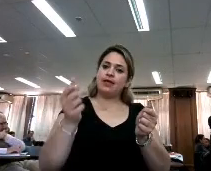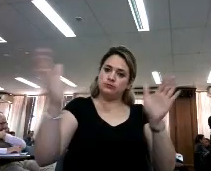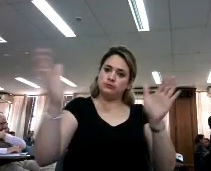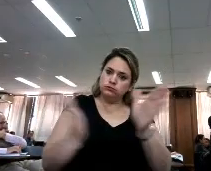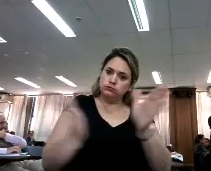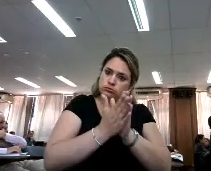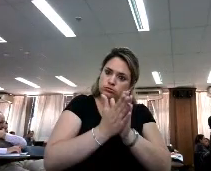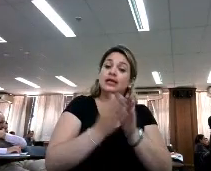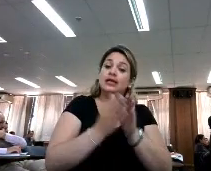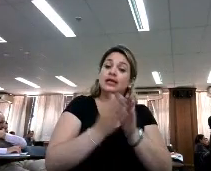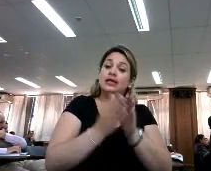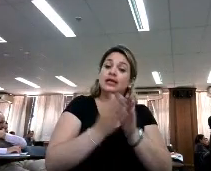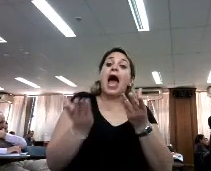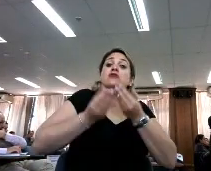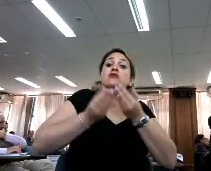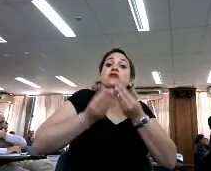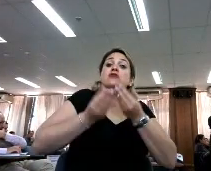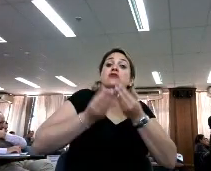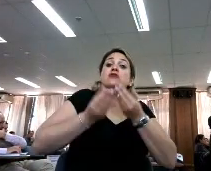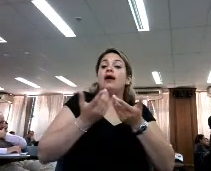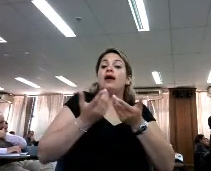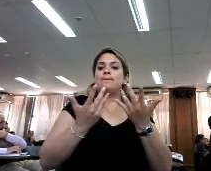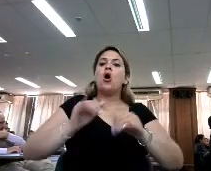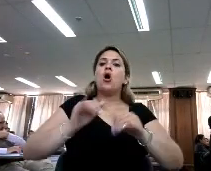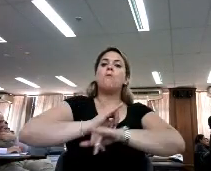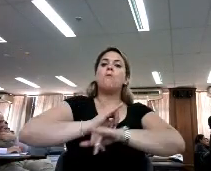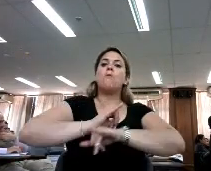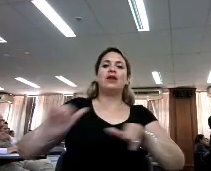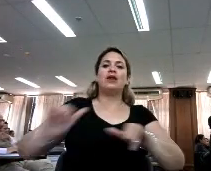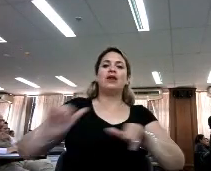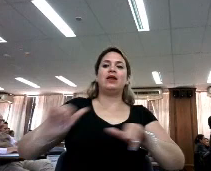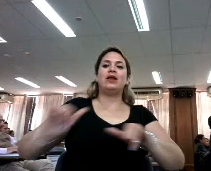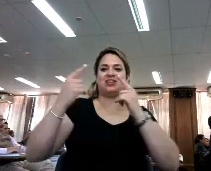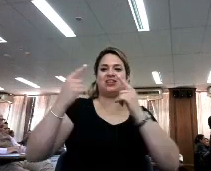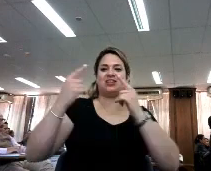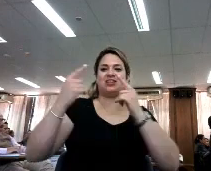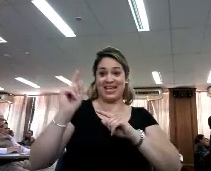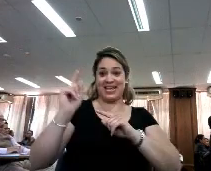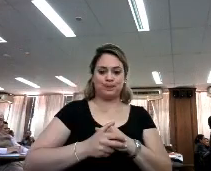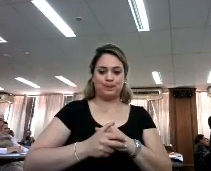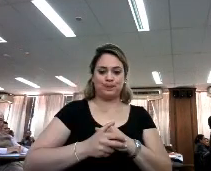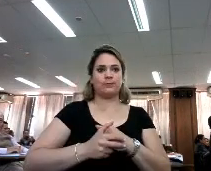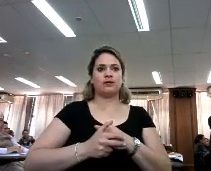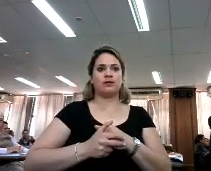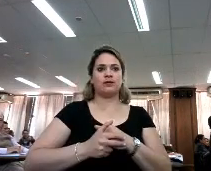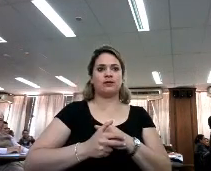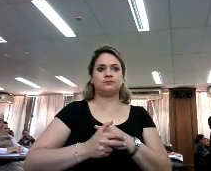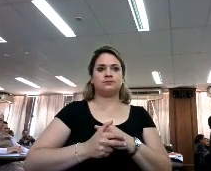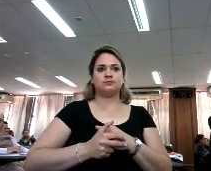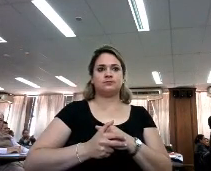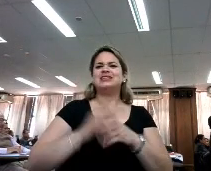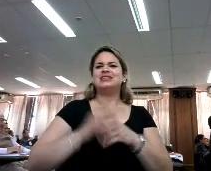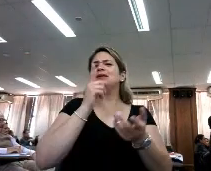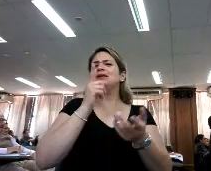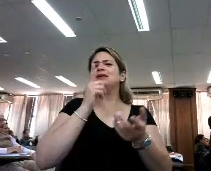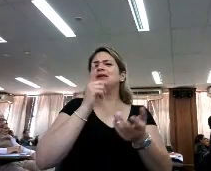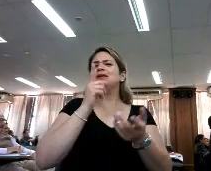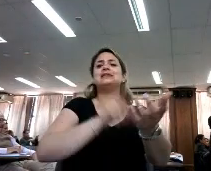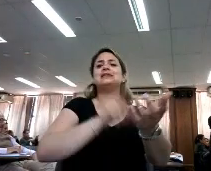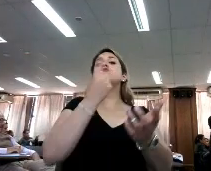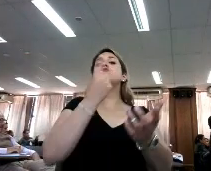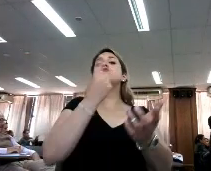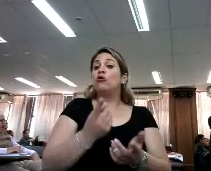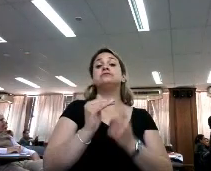para apalancar otro tipo de publicaciones el tema de la serialización es una costumbre que se fue